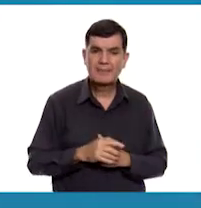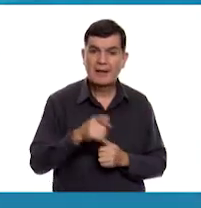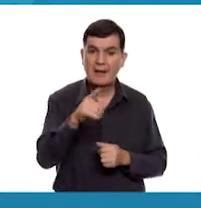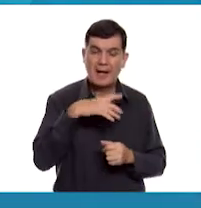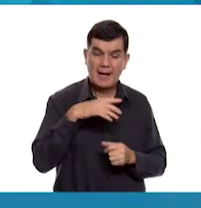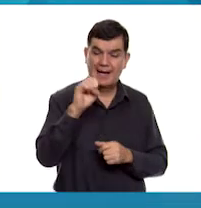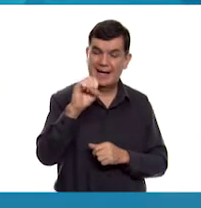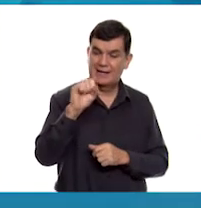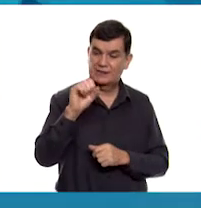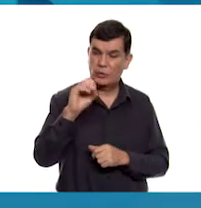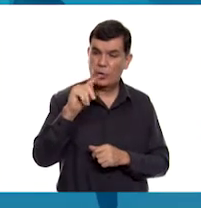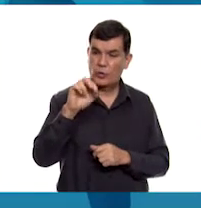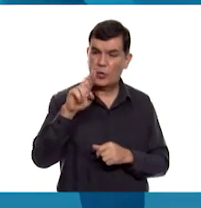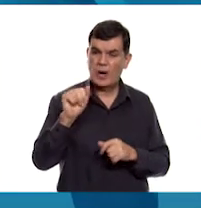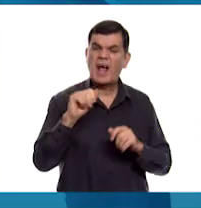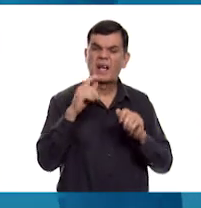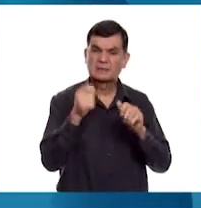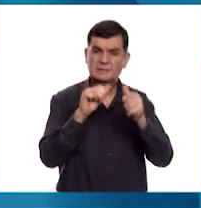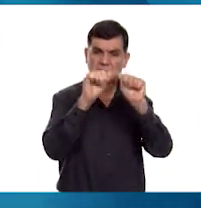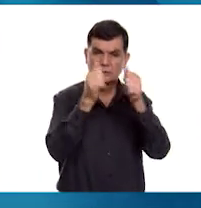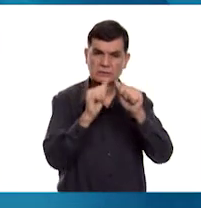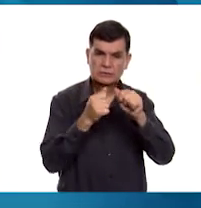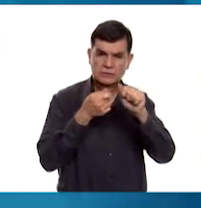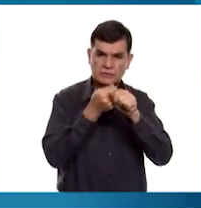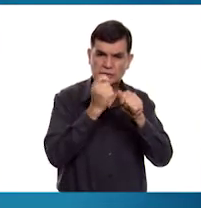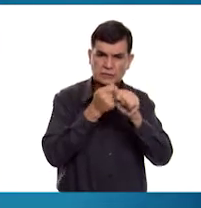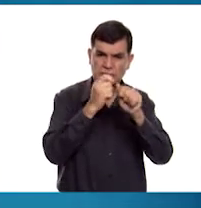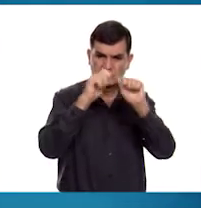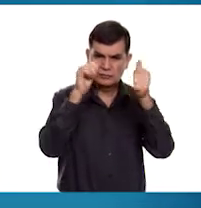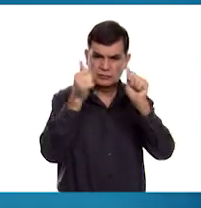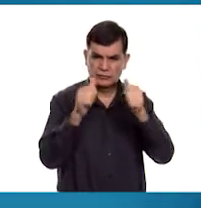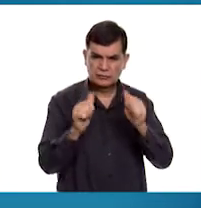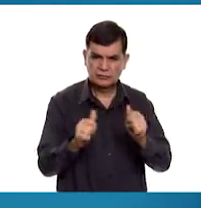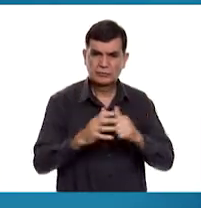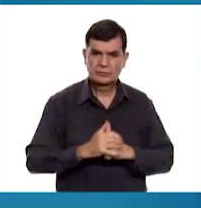¡Escultura! ¡Vamos a ver cuál es el reto!